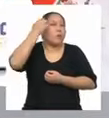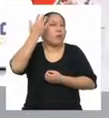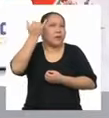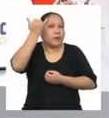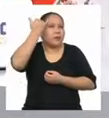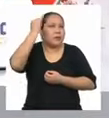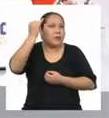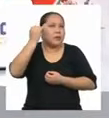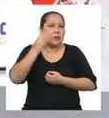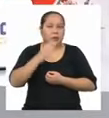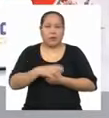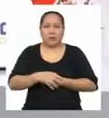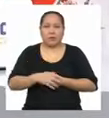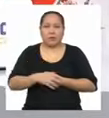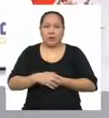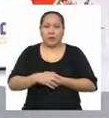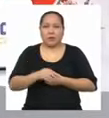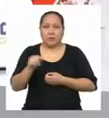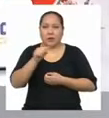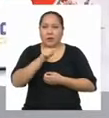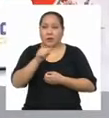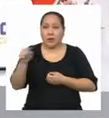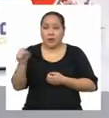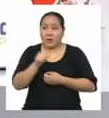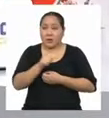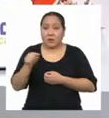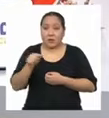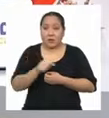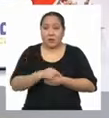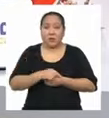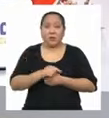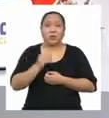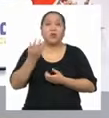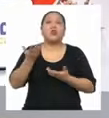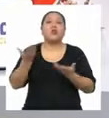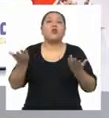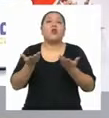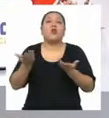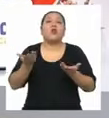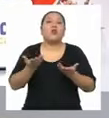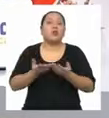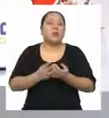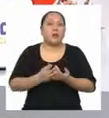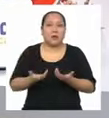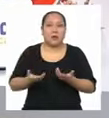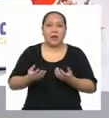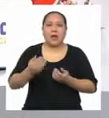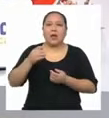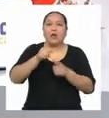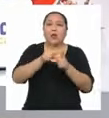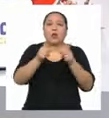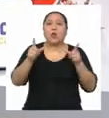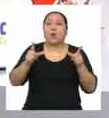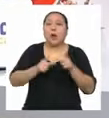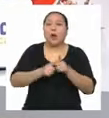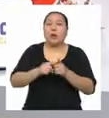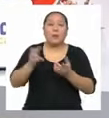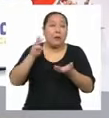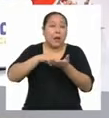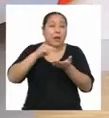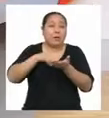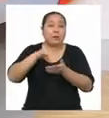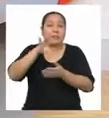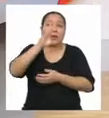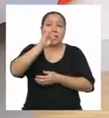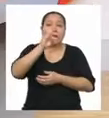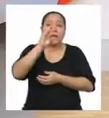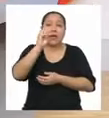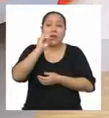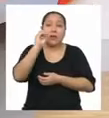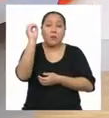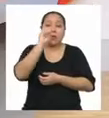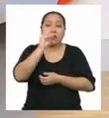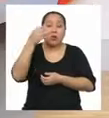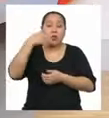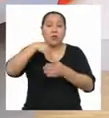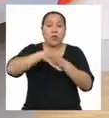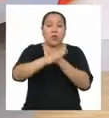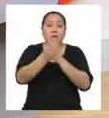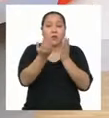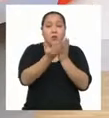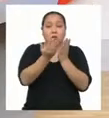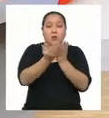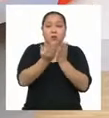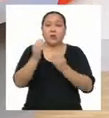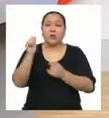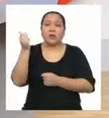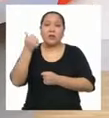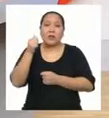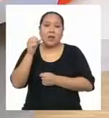Originándose Estos casos En un 70% En las escuelas 10%